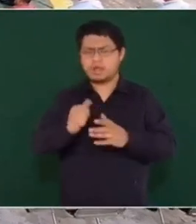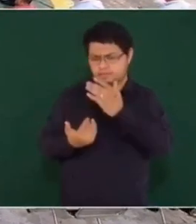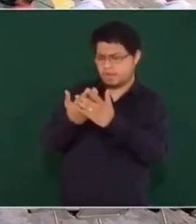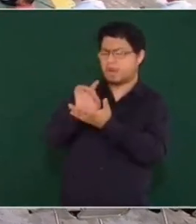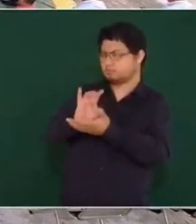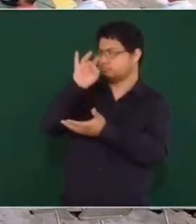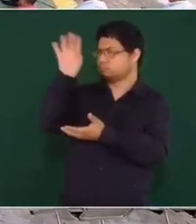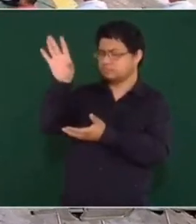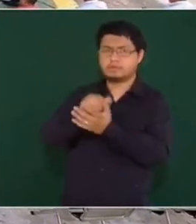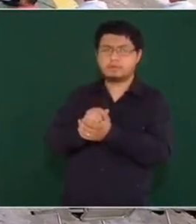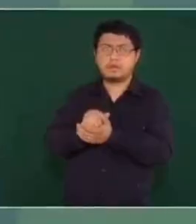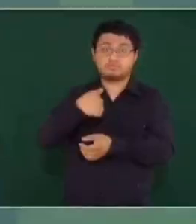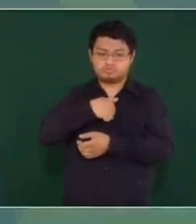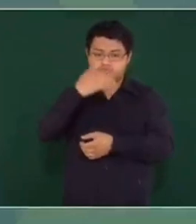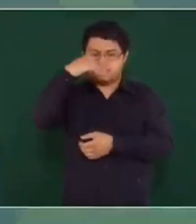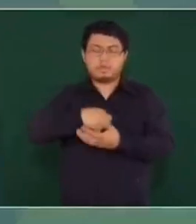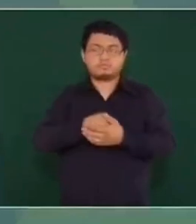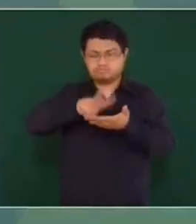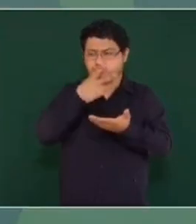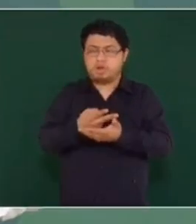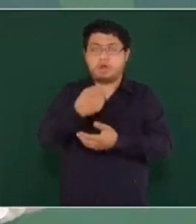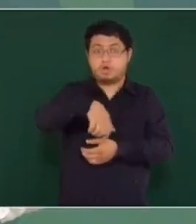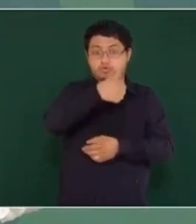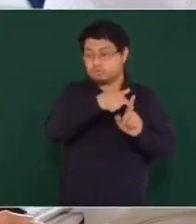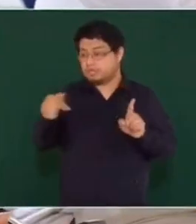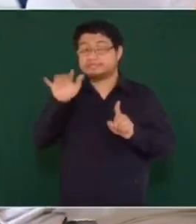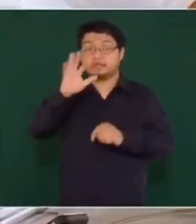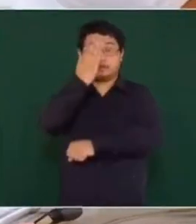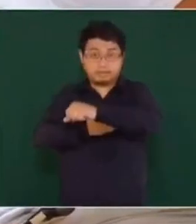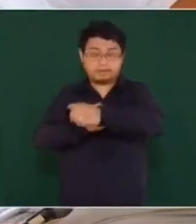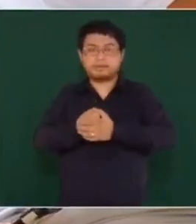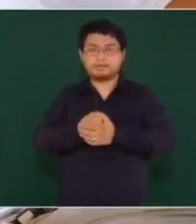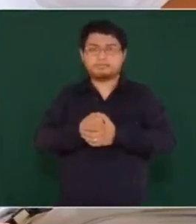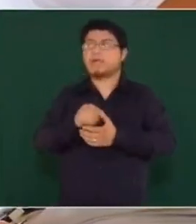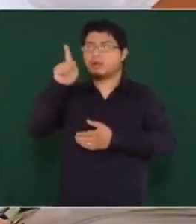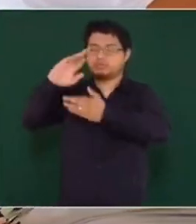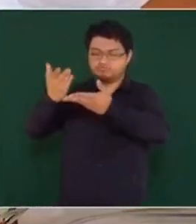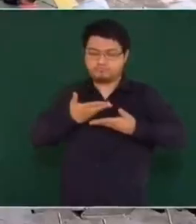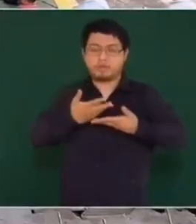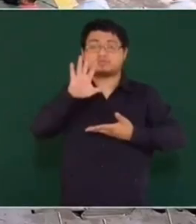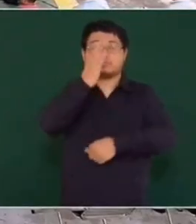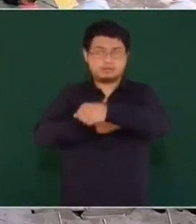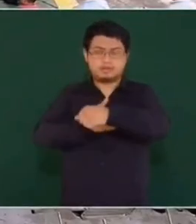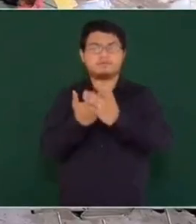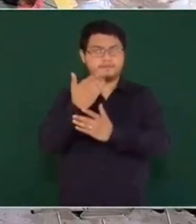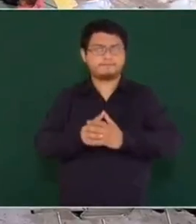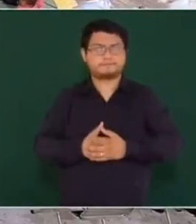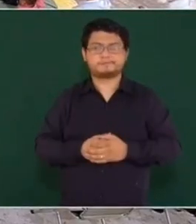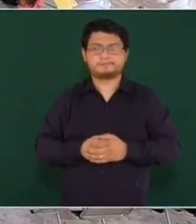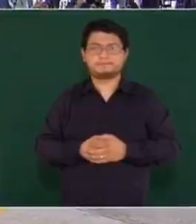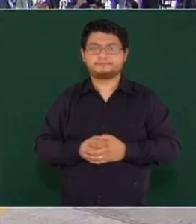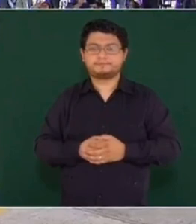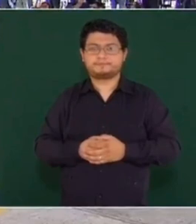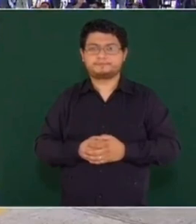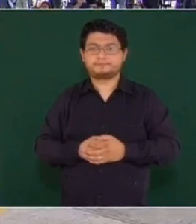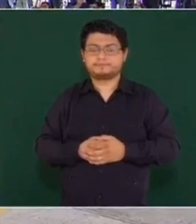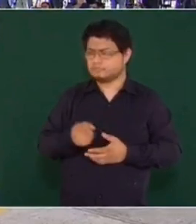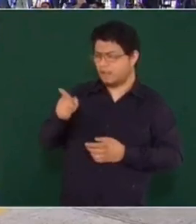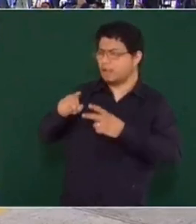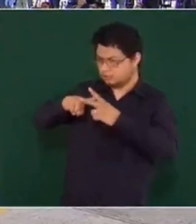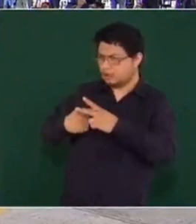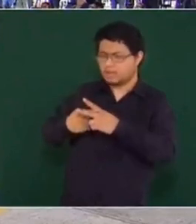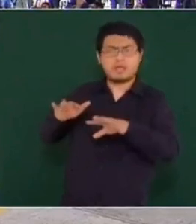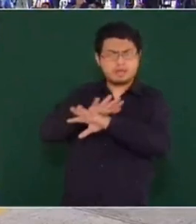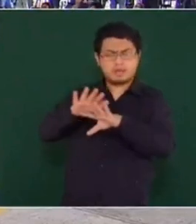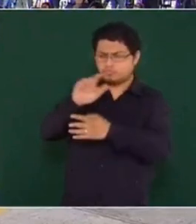transcurso de la mañana. sesión, entendemos, sesión doble, citada a las 11 y a las 5 de la tarde. Así que debe de estarlo recibiendo el Congreso en el transcurso de mañana. Es la iniciativa de